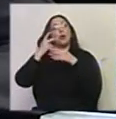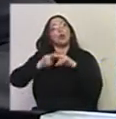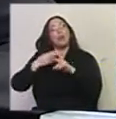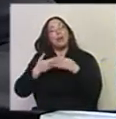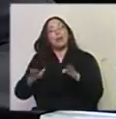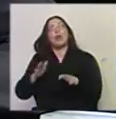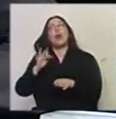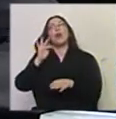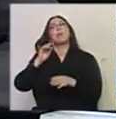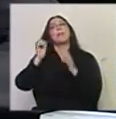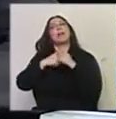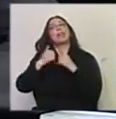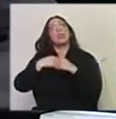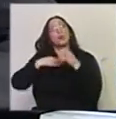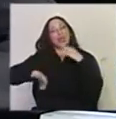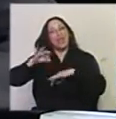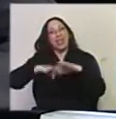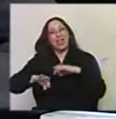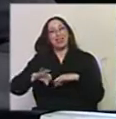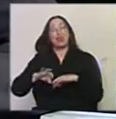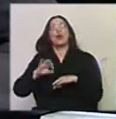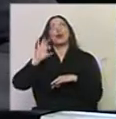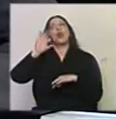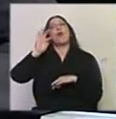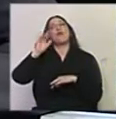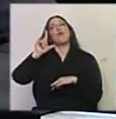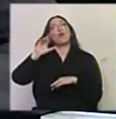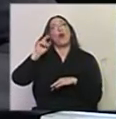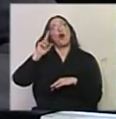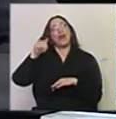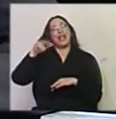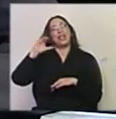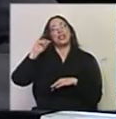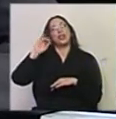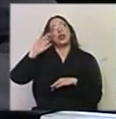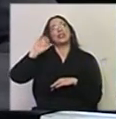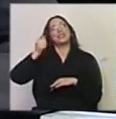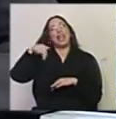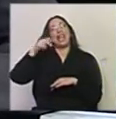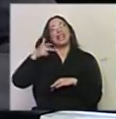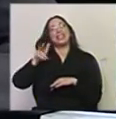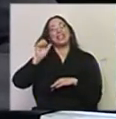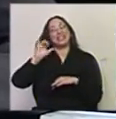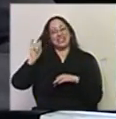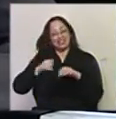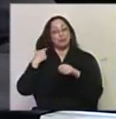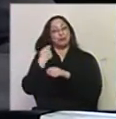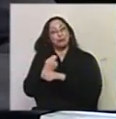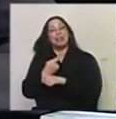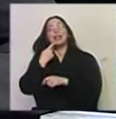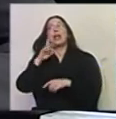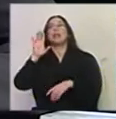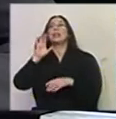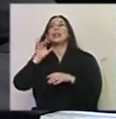Florencio Sánchez en Paisanrú, para lo que el Ministerio además ha dispuesto un fondo, el Fondo de Infraestructuras, que ha permitido la recuperación de unos 50